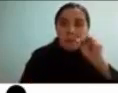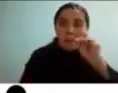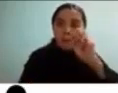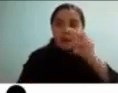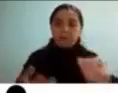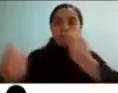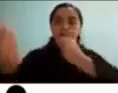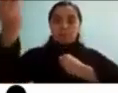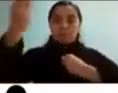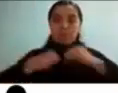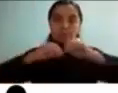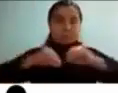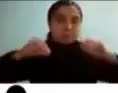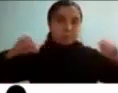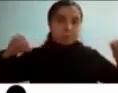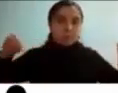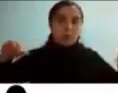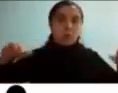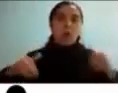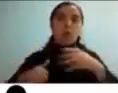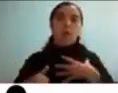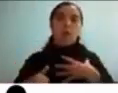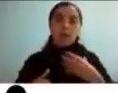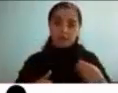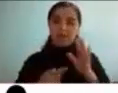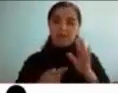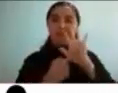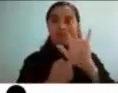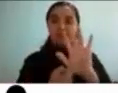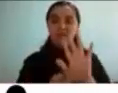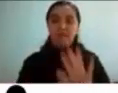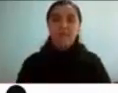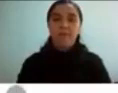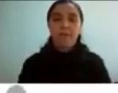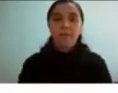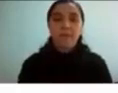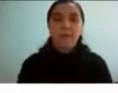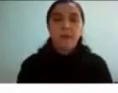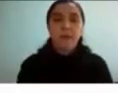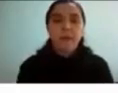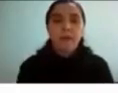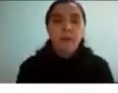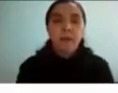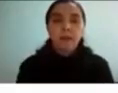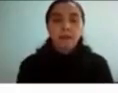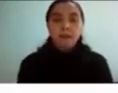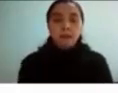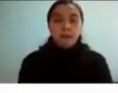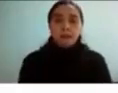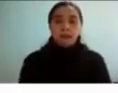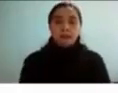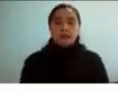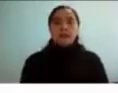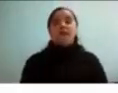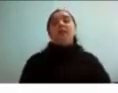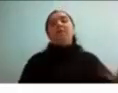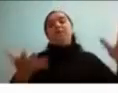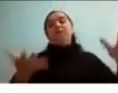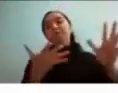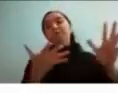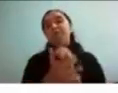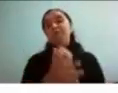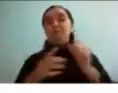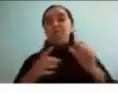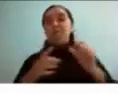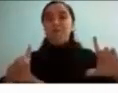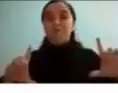entonces por eso tenemos un poco esta presentación finalmente saqué la carrera ya nunca tuve un